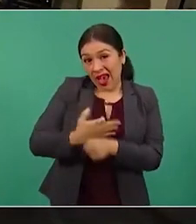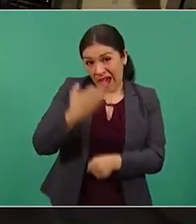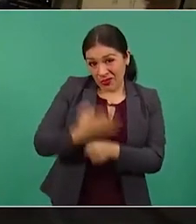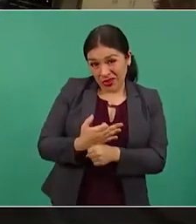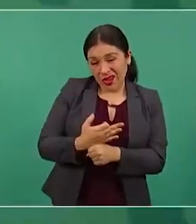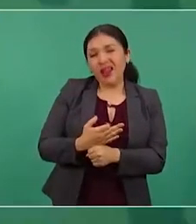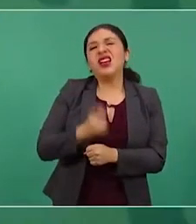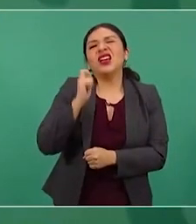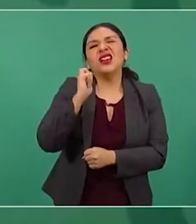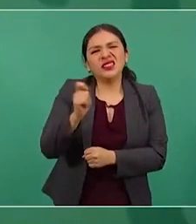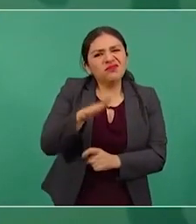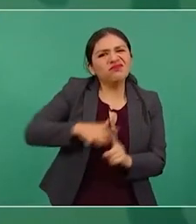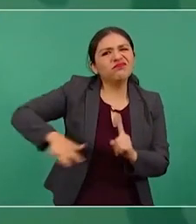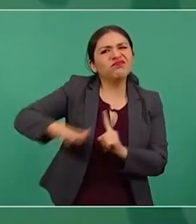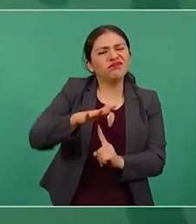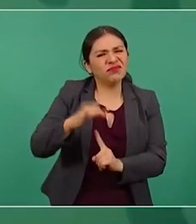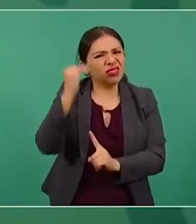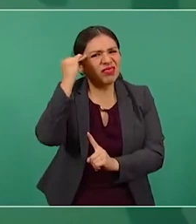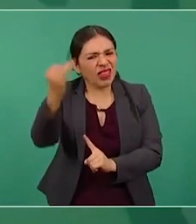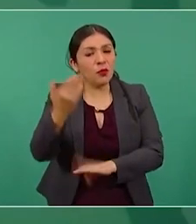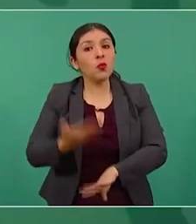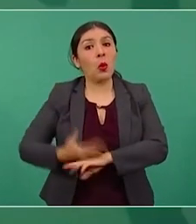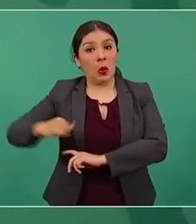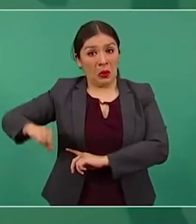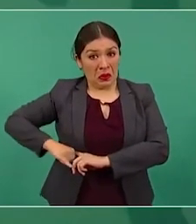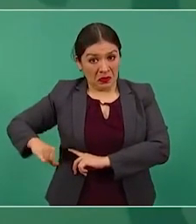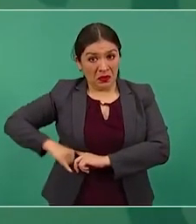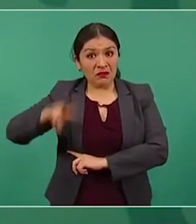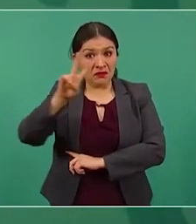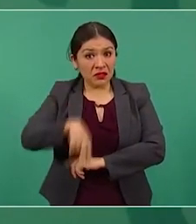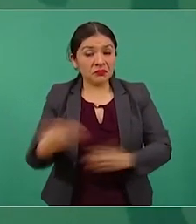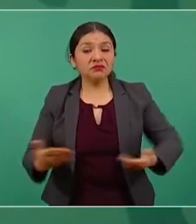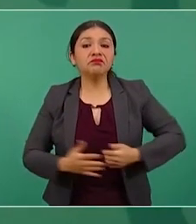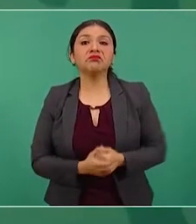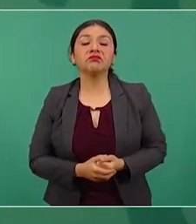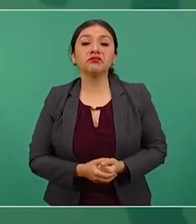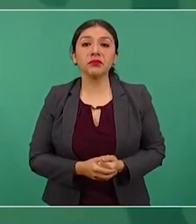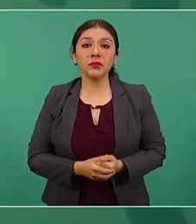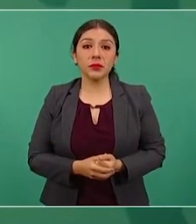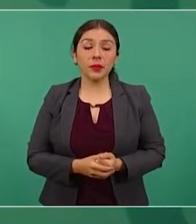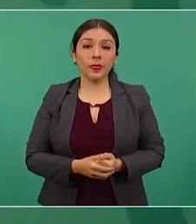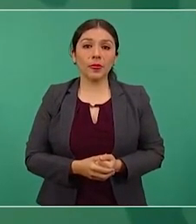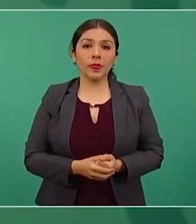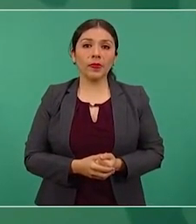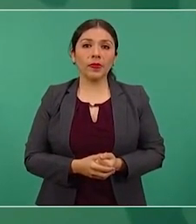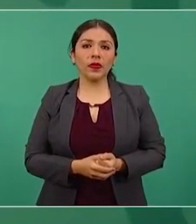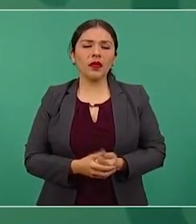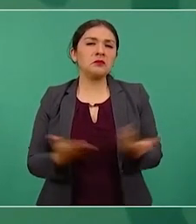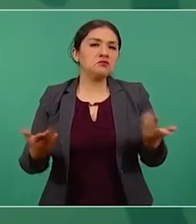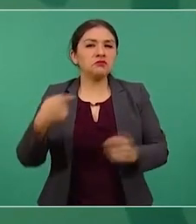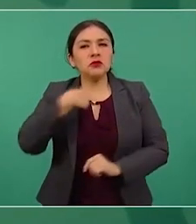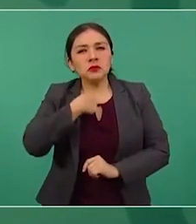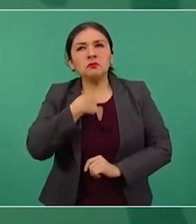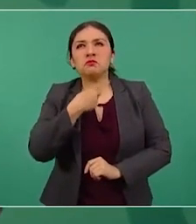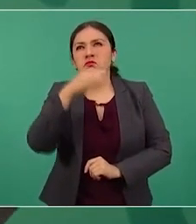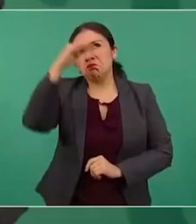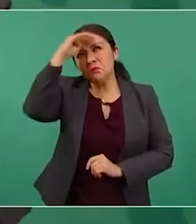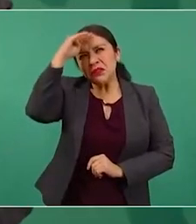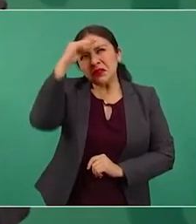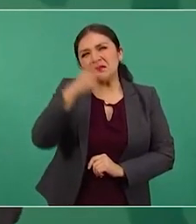tiempos interesantes, yo podría decir que